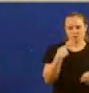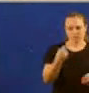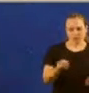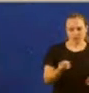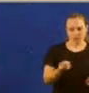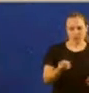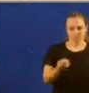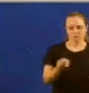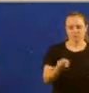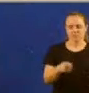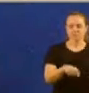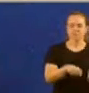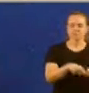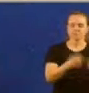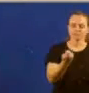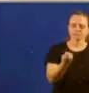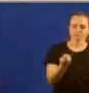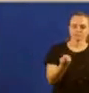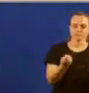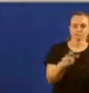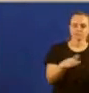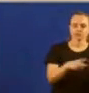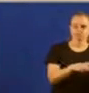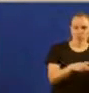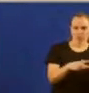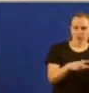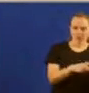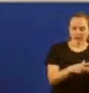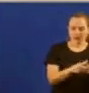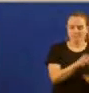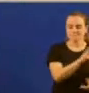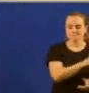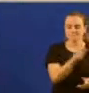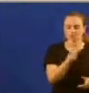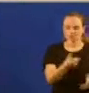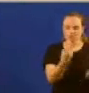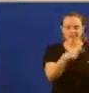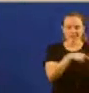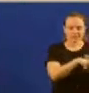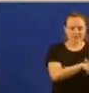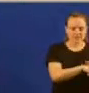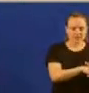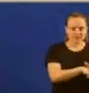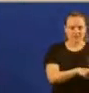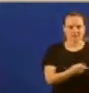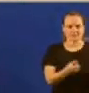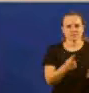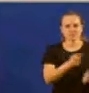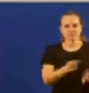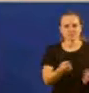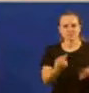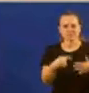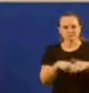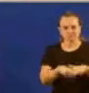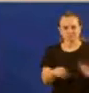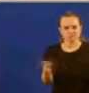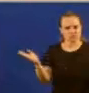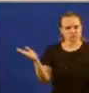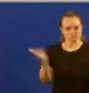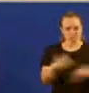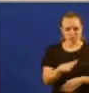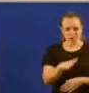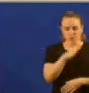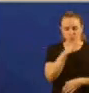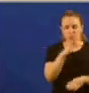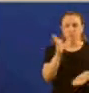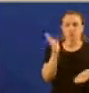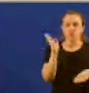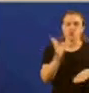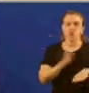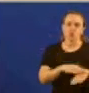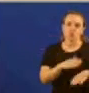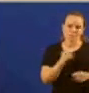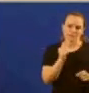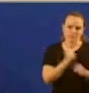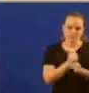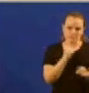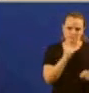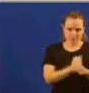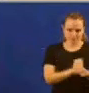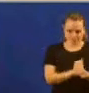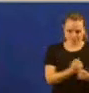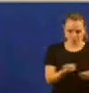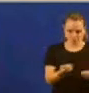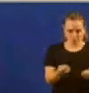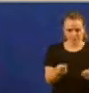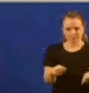social entre os integrados e os excluidos, sobre todo polo desemprego. A fractura xeracional, a